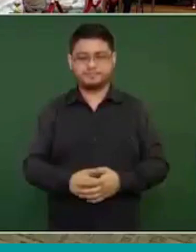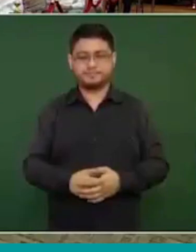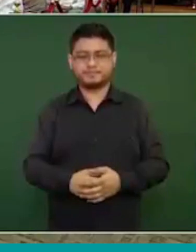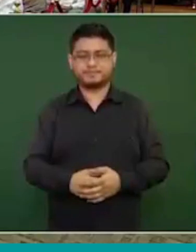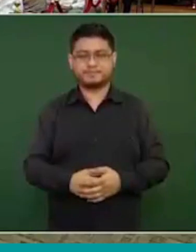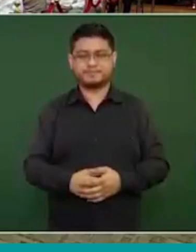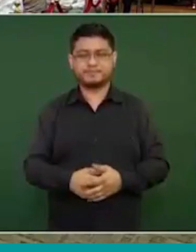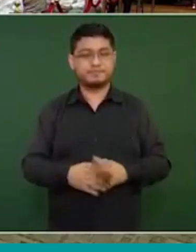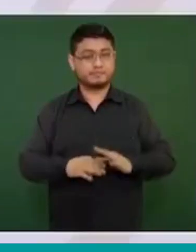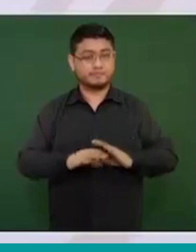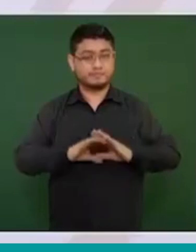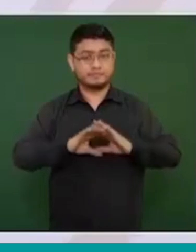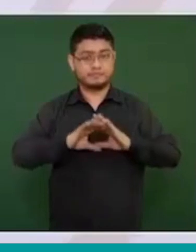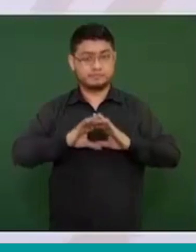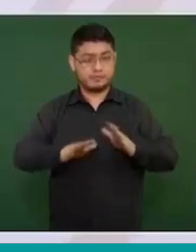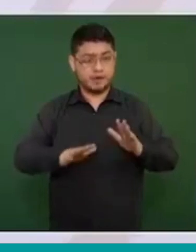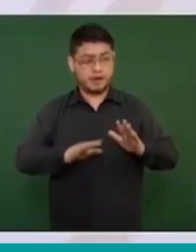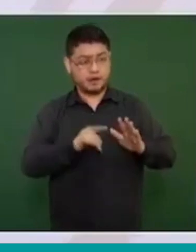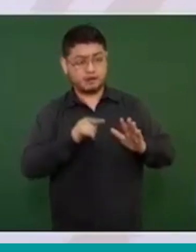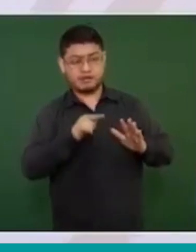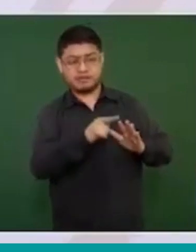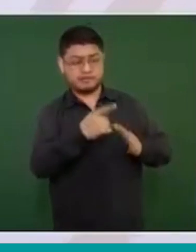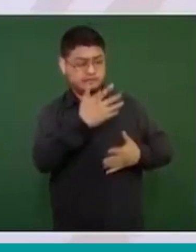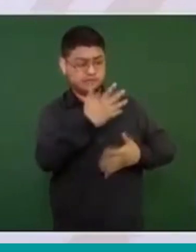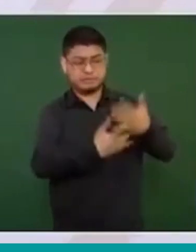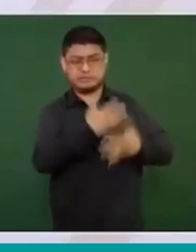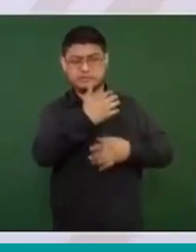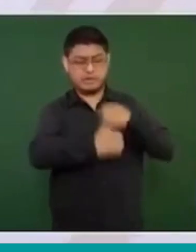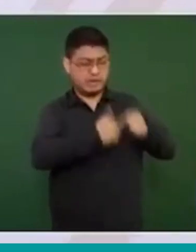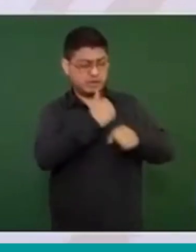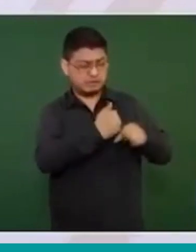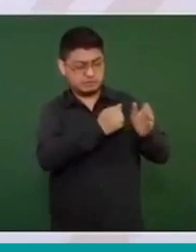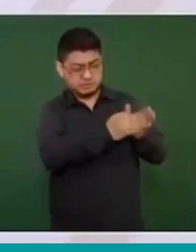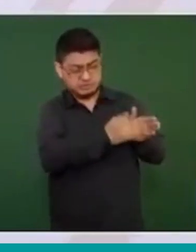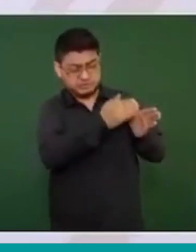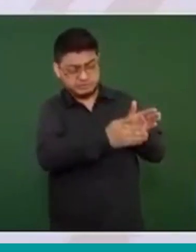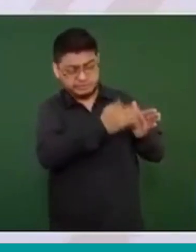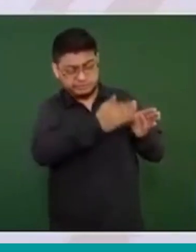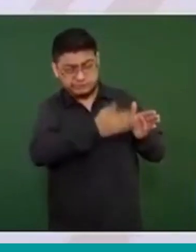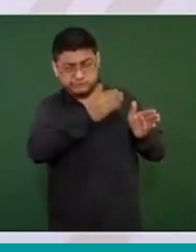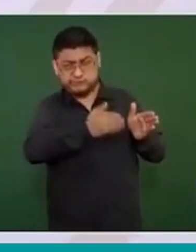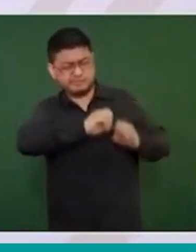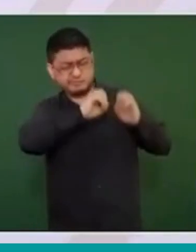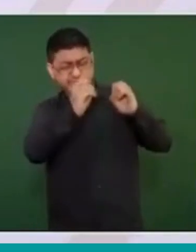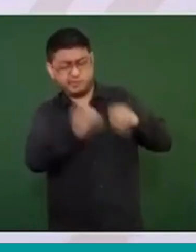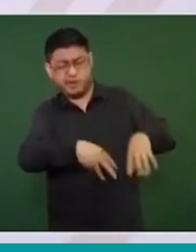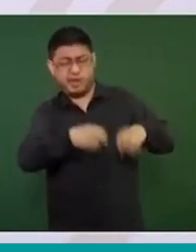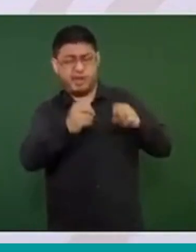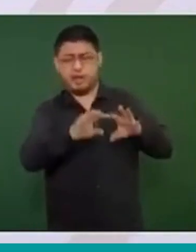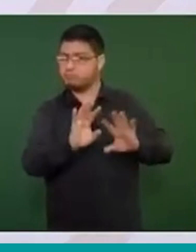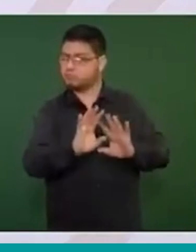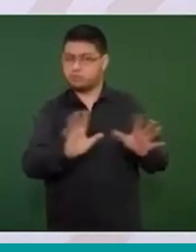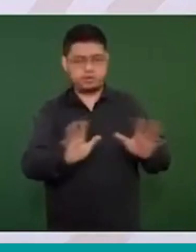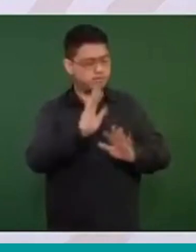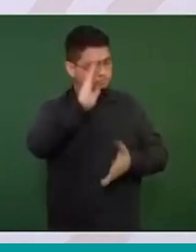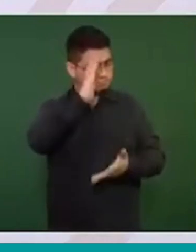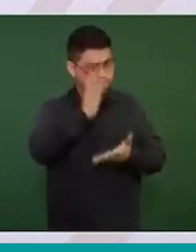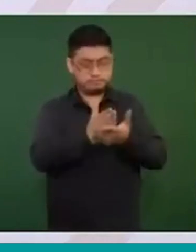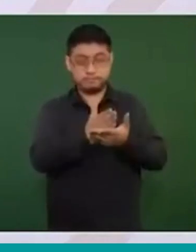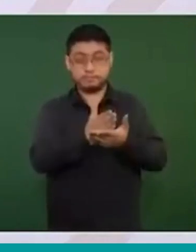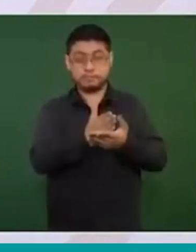Ya detuvimos la caída de 15 años consecutivos en la industria del petróleo. A fines de